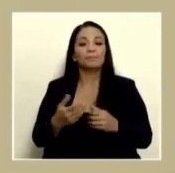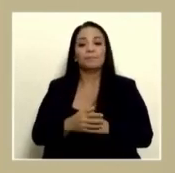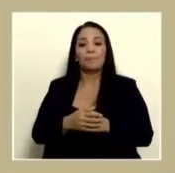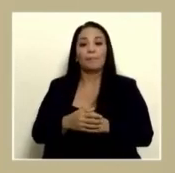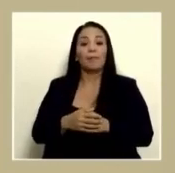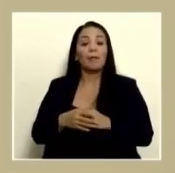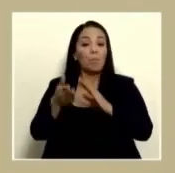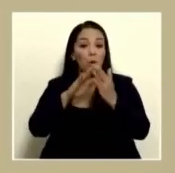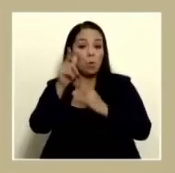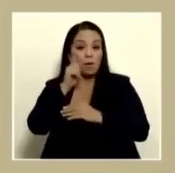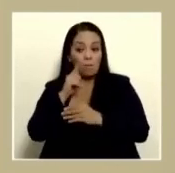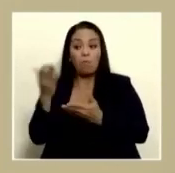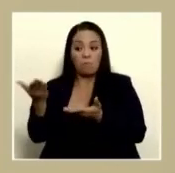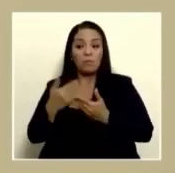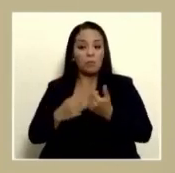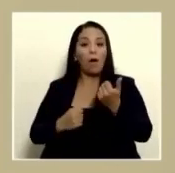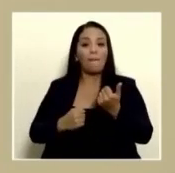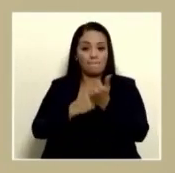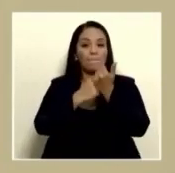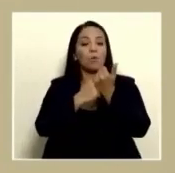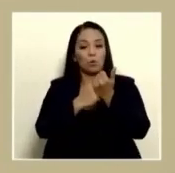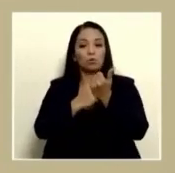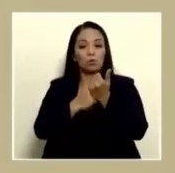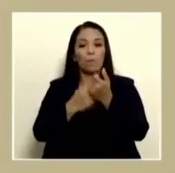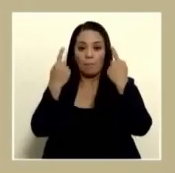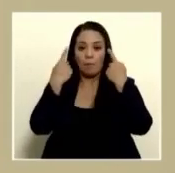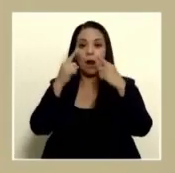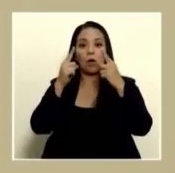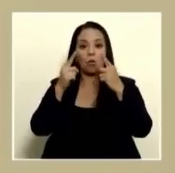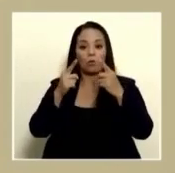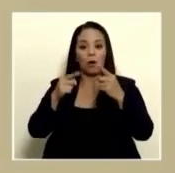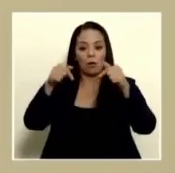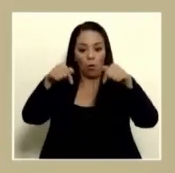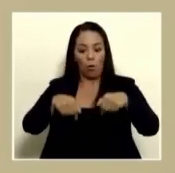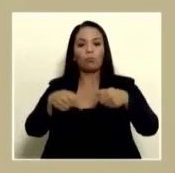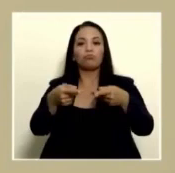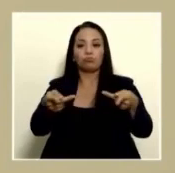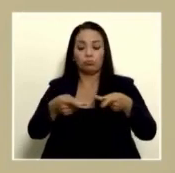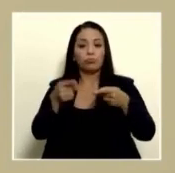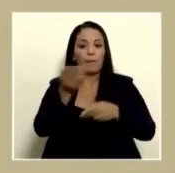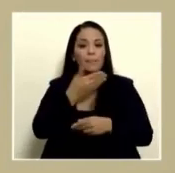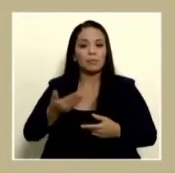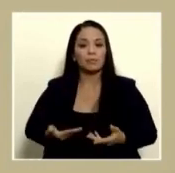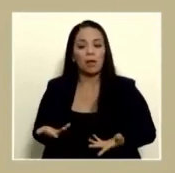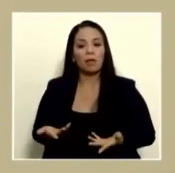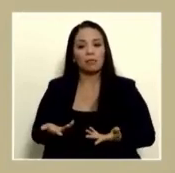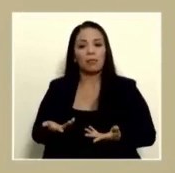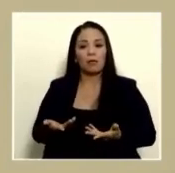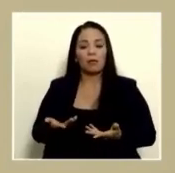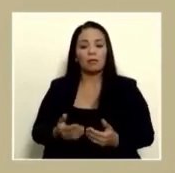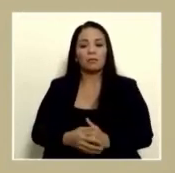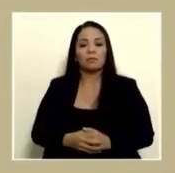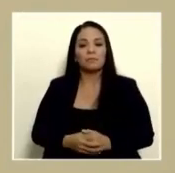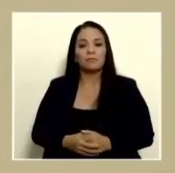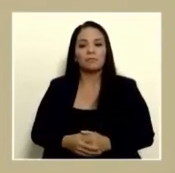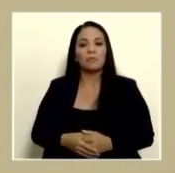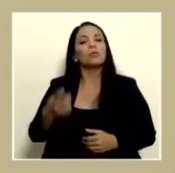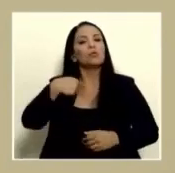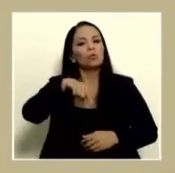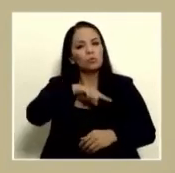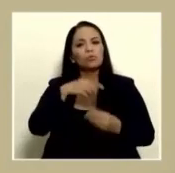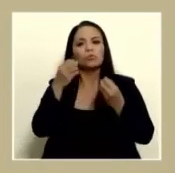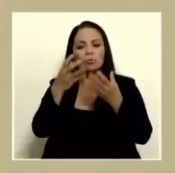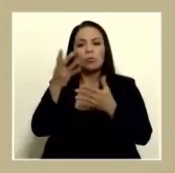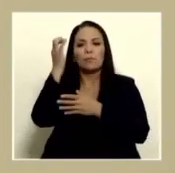que me dieron para llegar a esta posición que ocupo hoy nosotros estamos sumamente